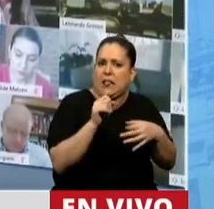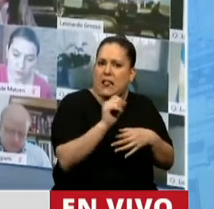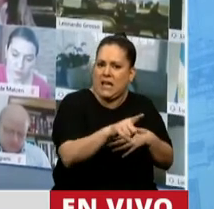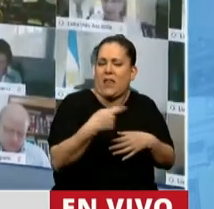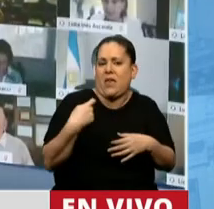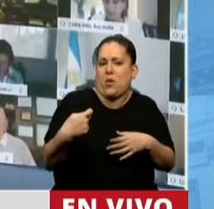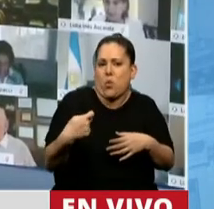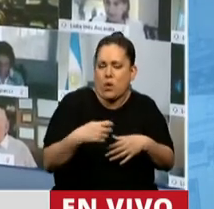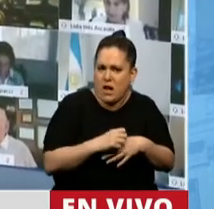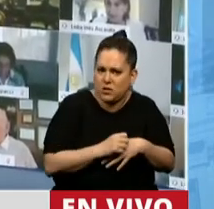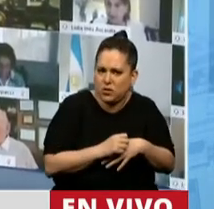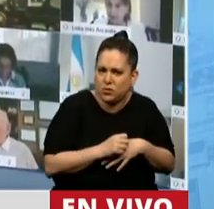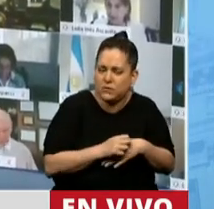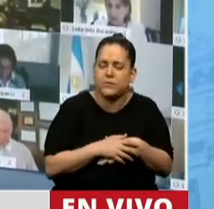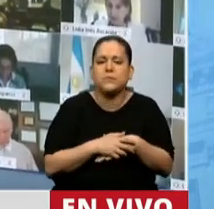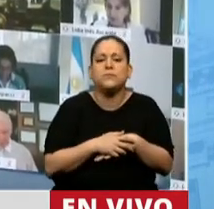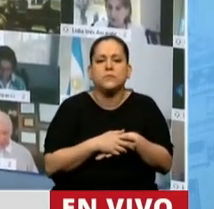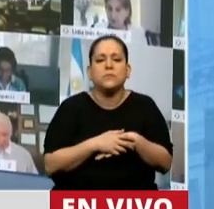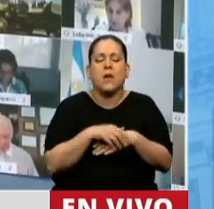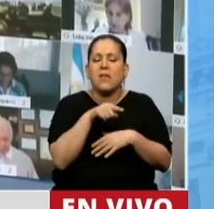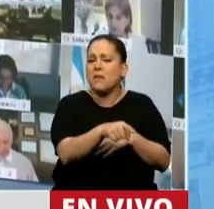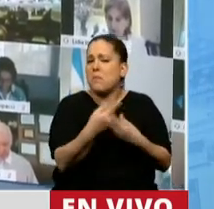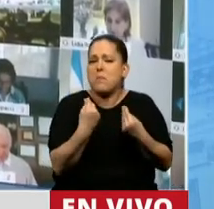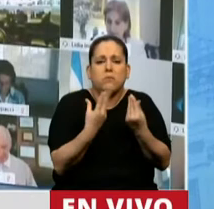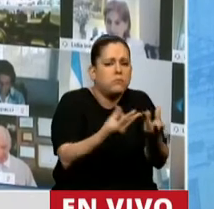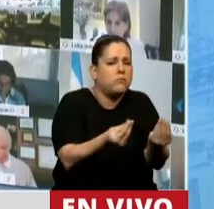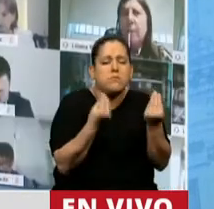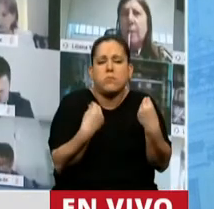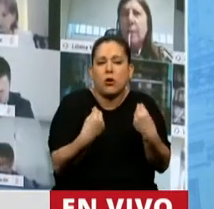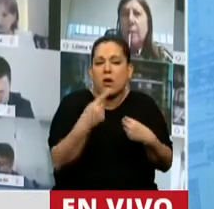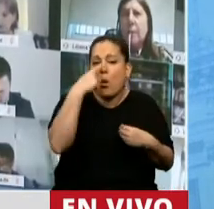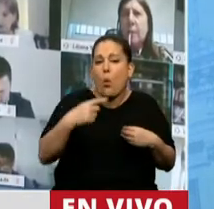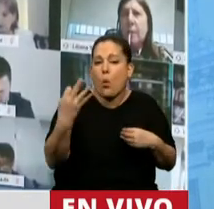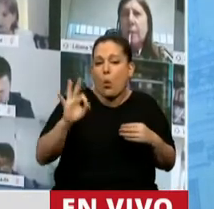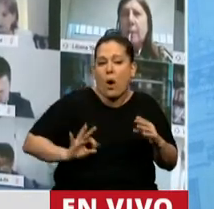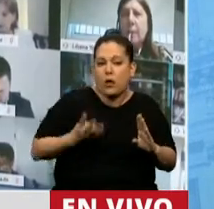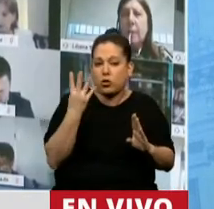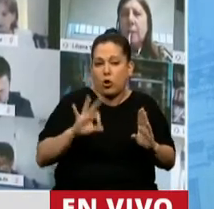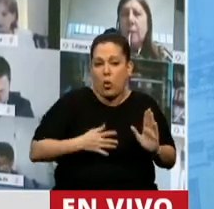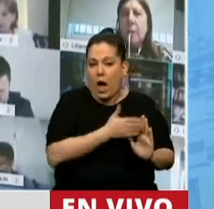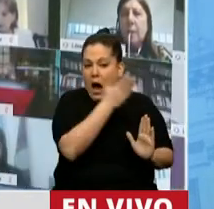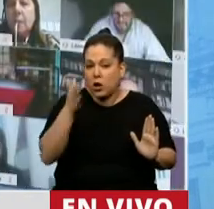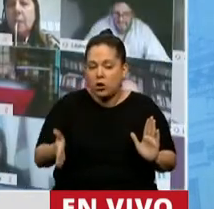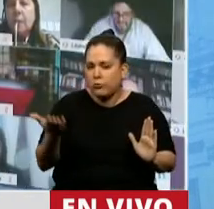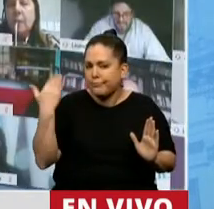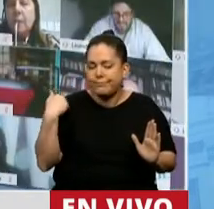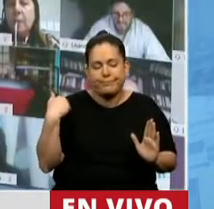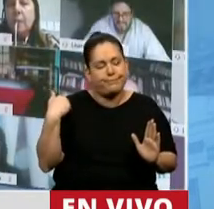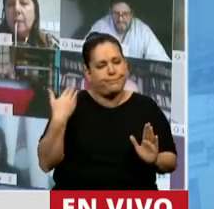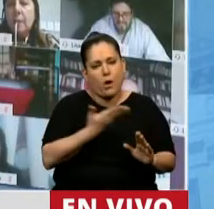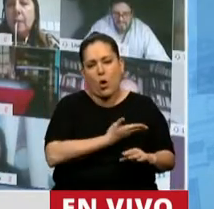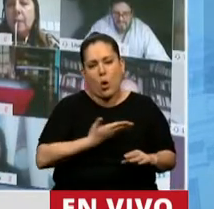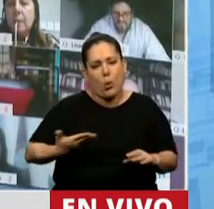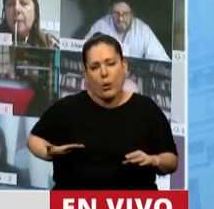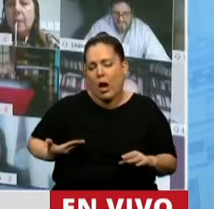del sistema previsional argentino. Y eso es porque durante los últimos cuatro años, señor Presidente, durante el gobierno